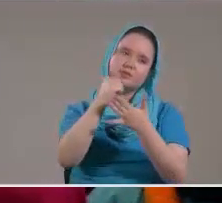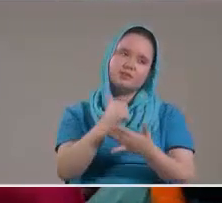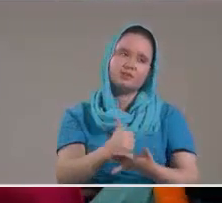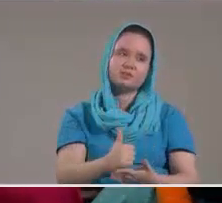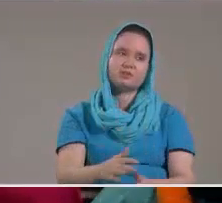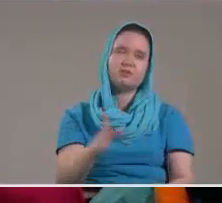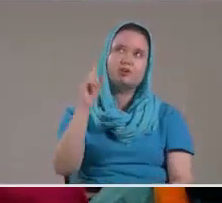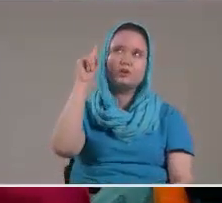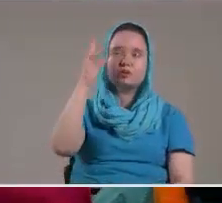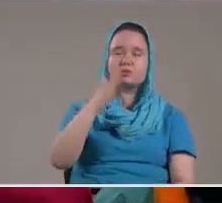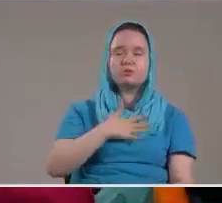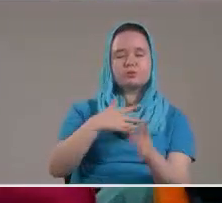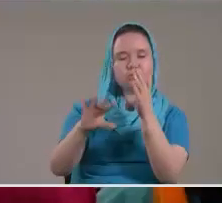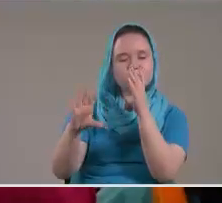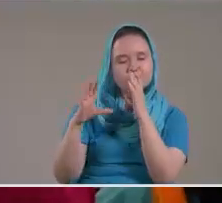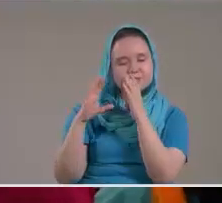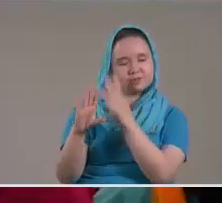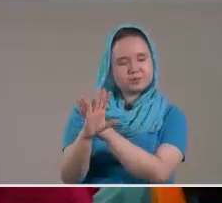freno A los enemigos